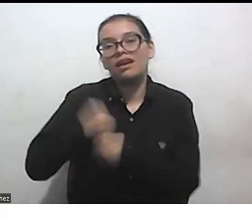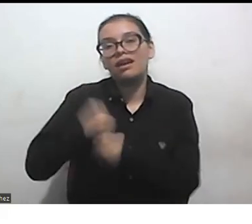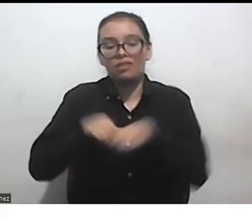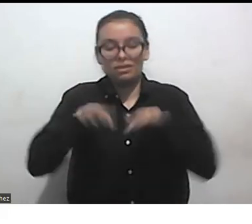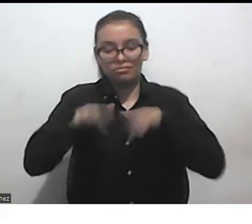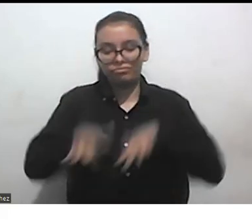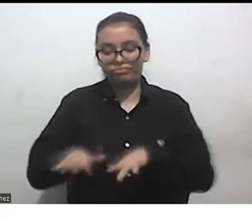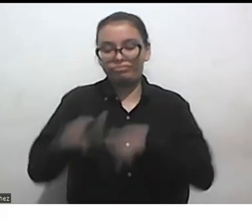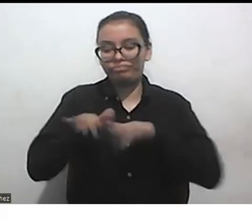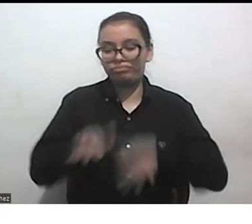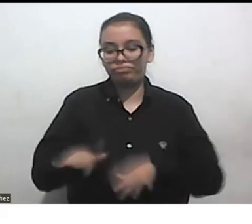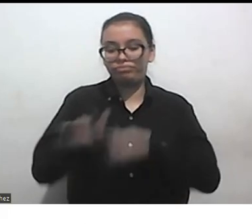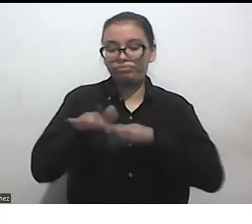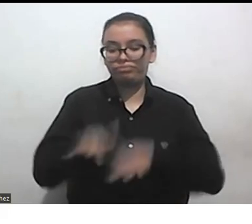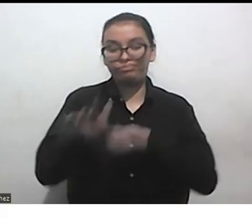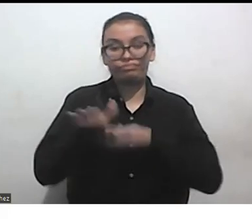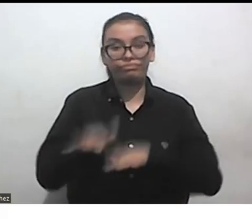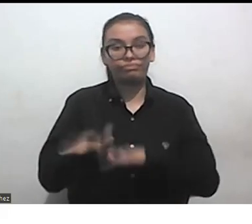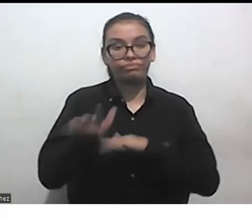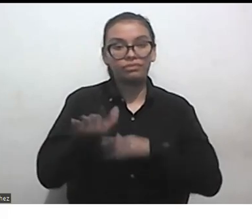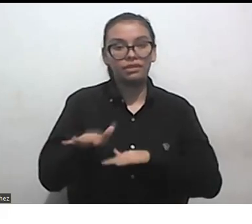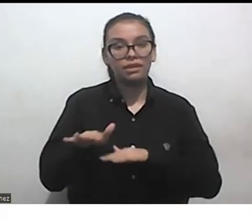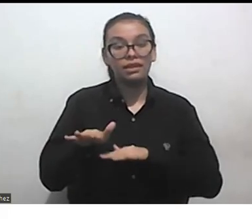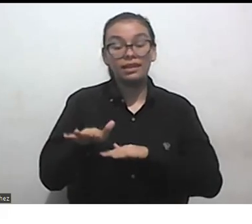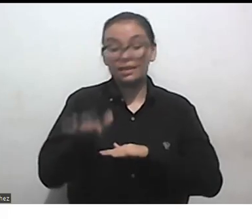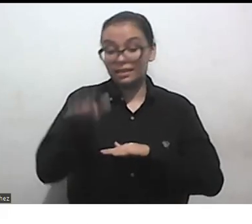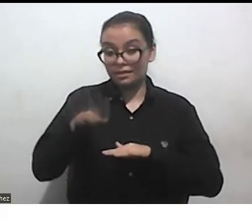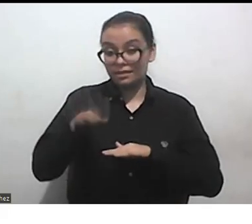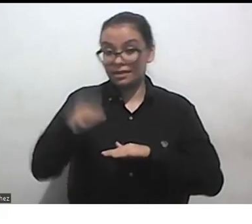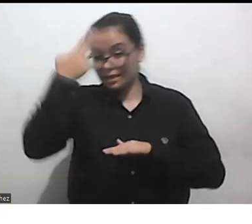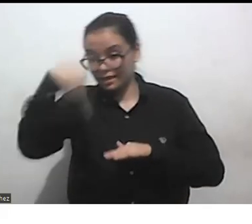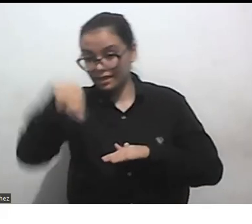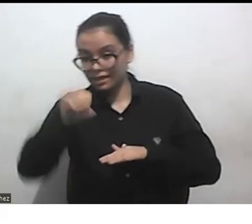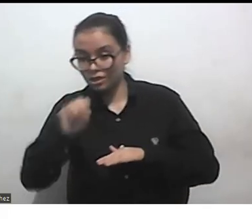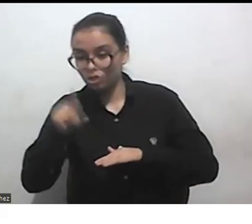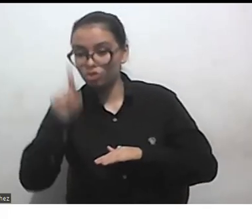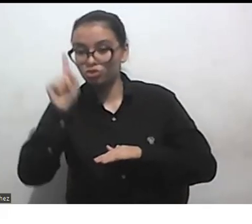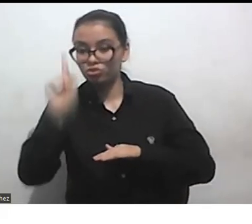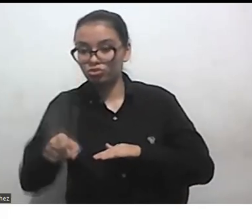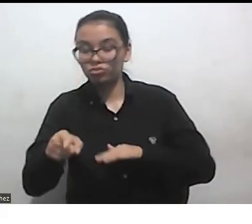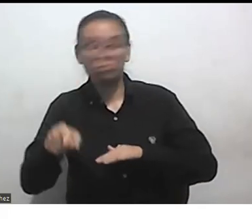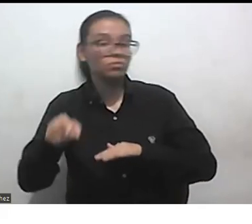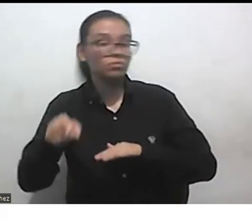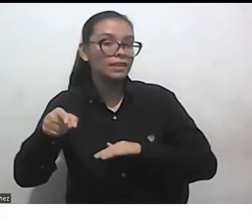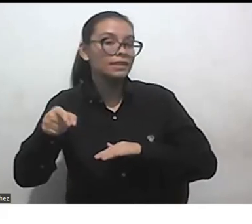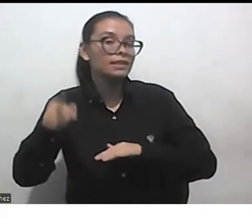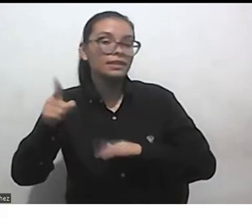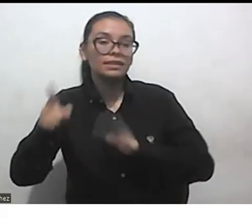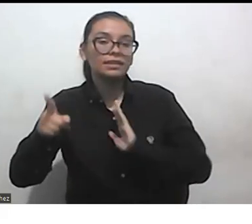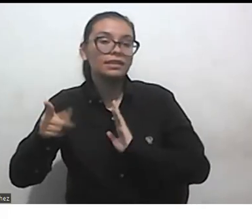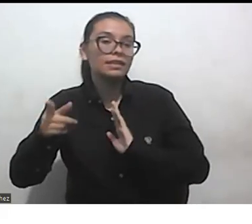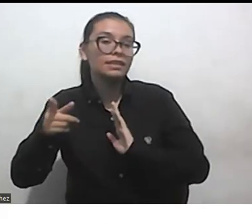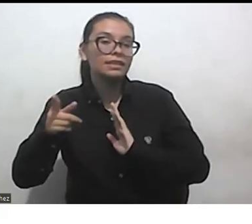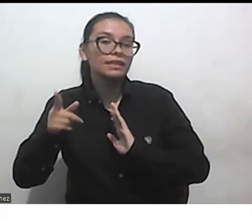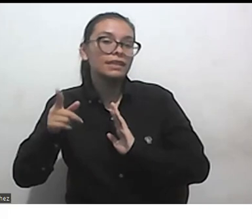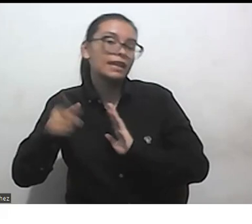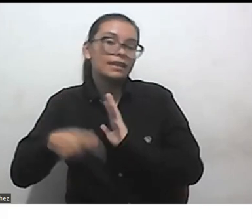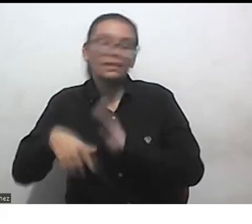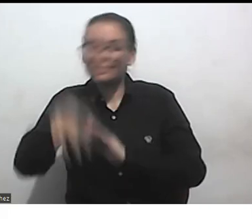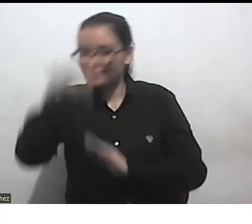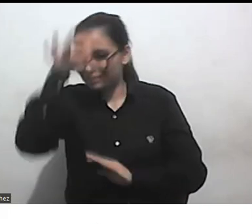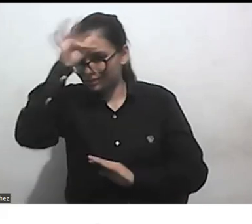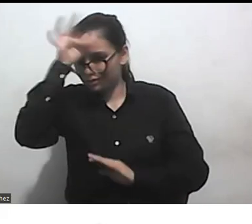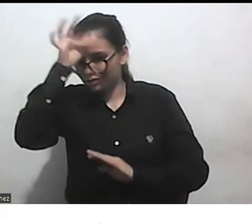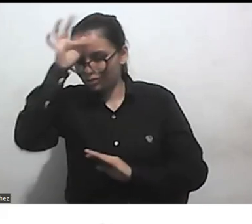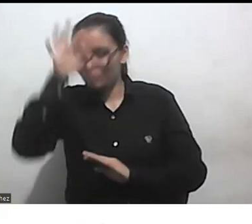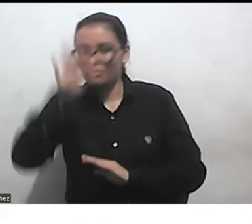y cuyos hijos este se les diagnostica de manera digamos comparativamente